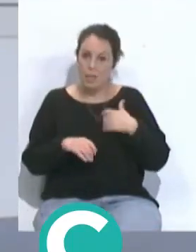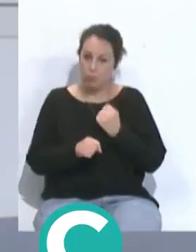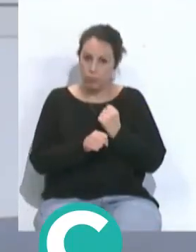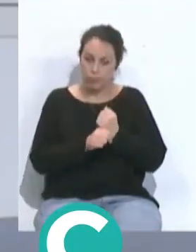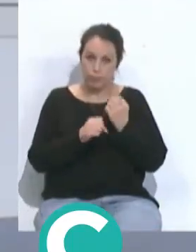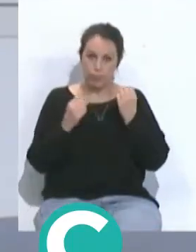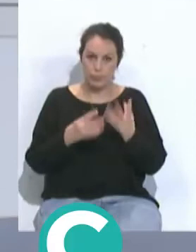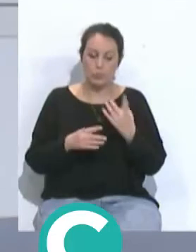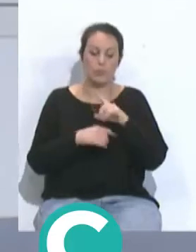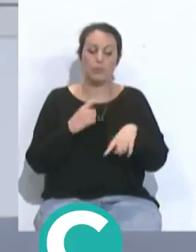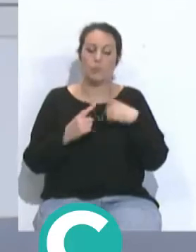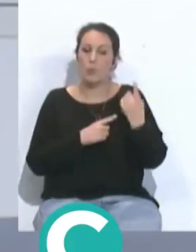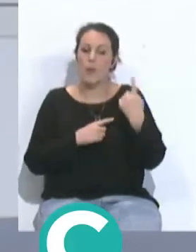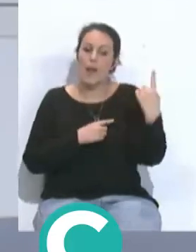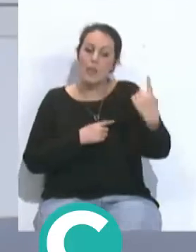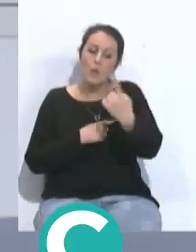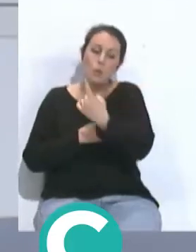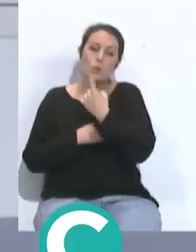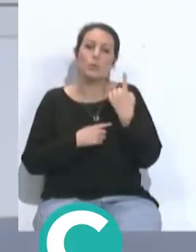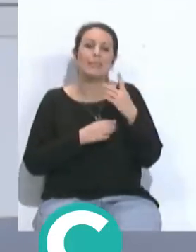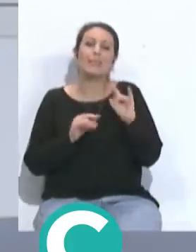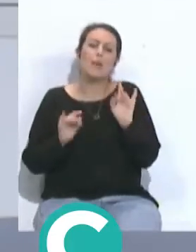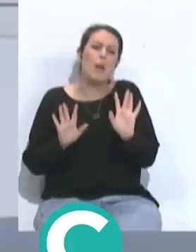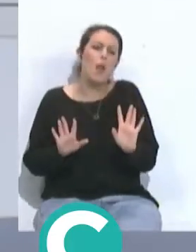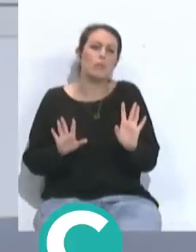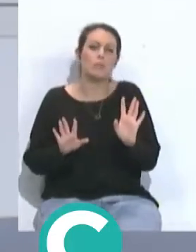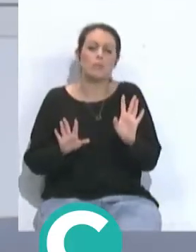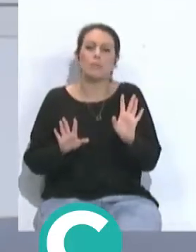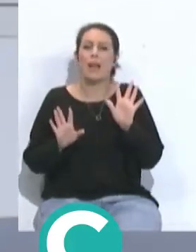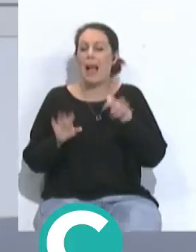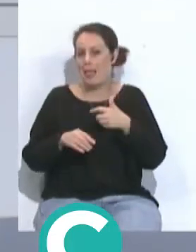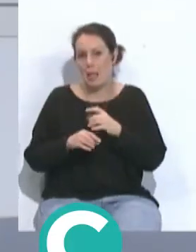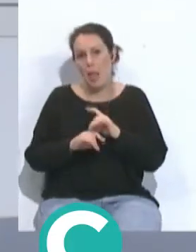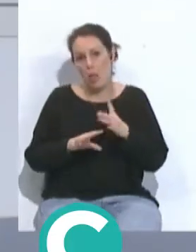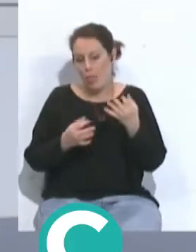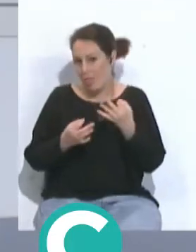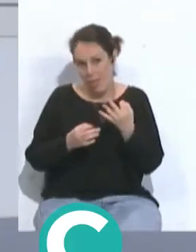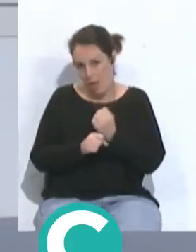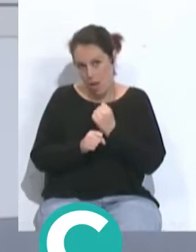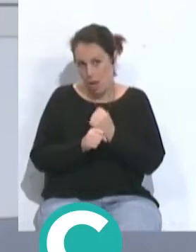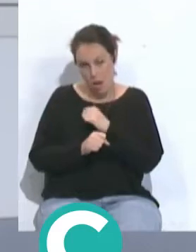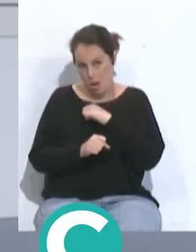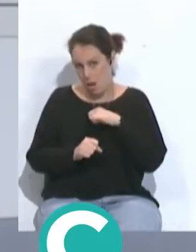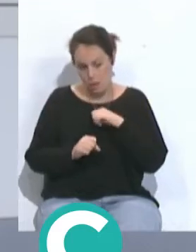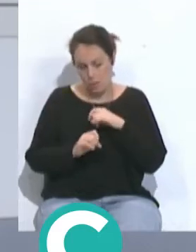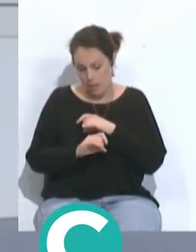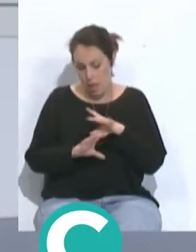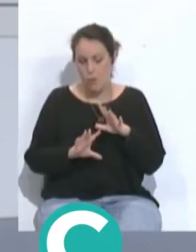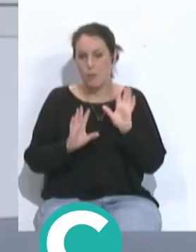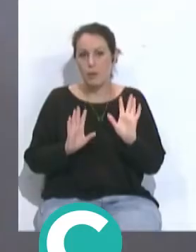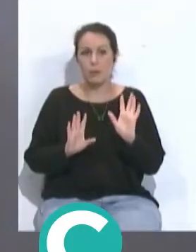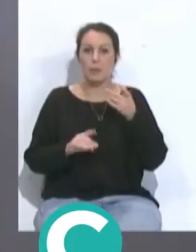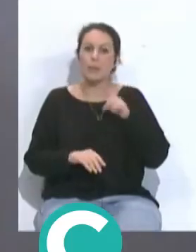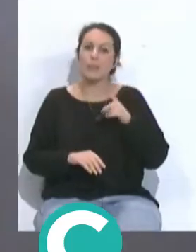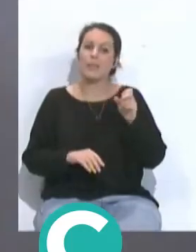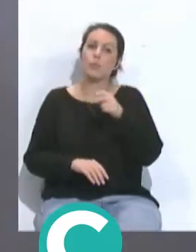y luego cada uno sí pero ten en cuenta el Cádiz por supuesto tiene que hacer sus deberes eso es indiscutible pero también